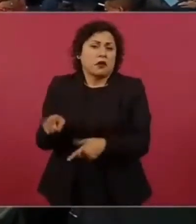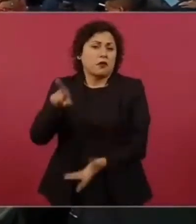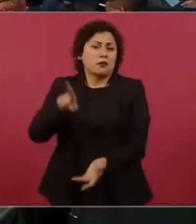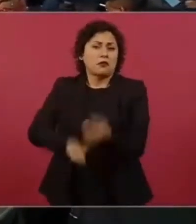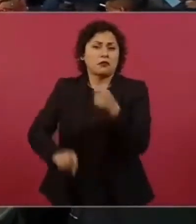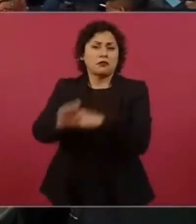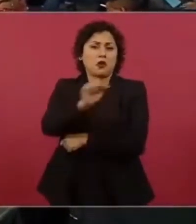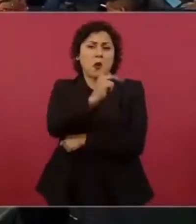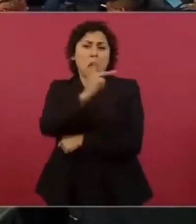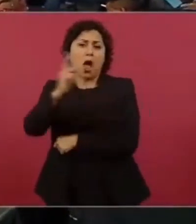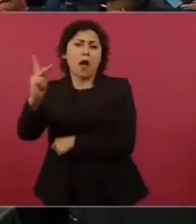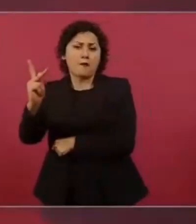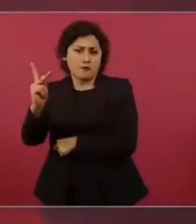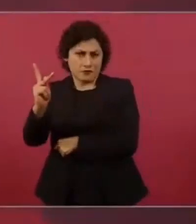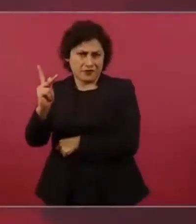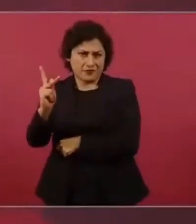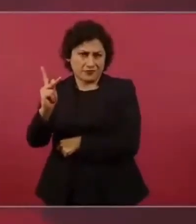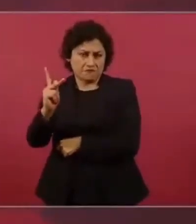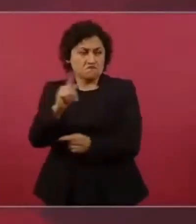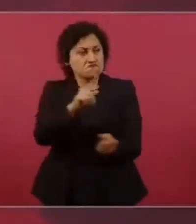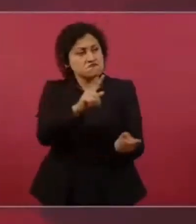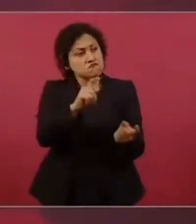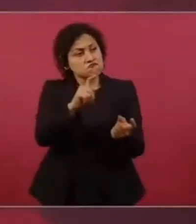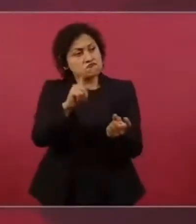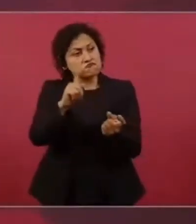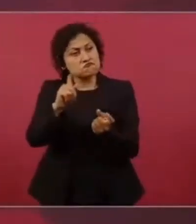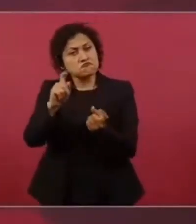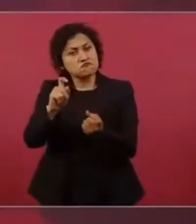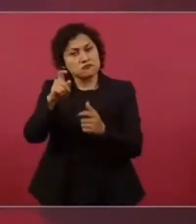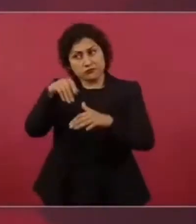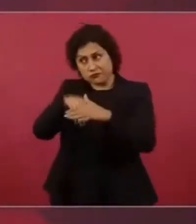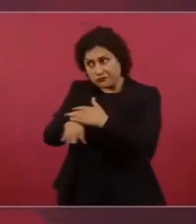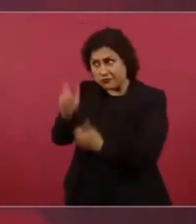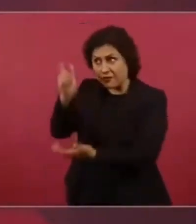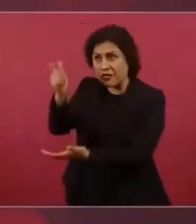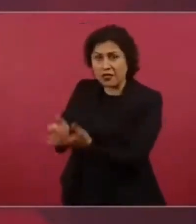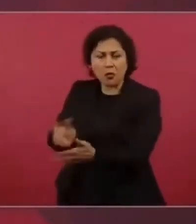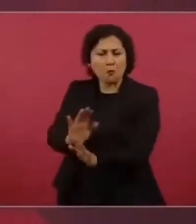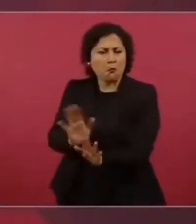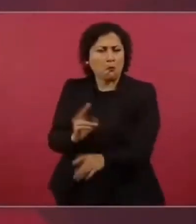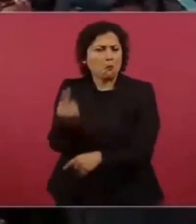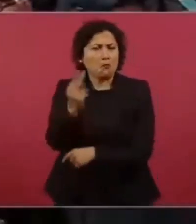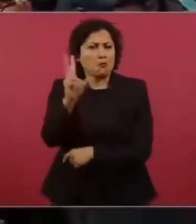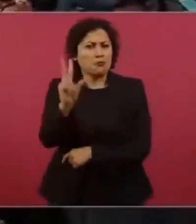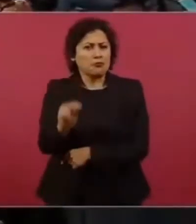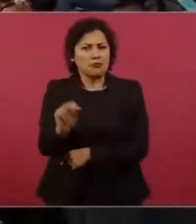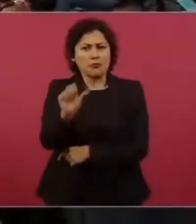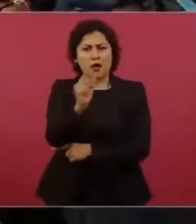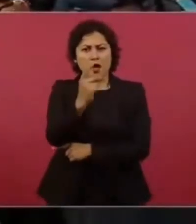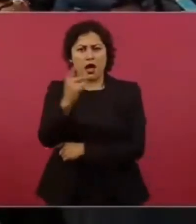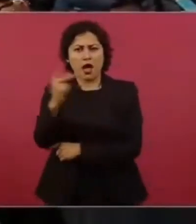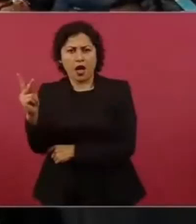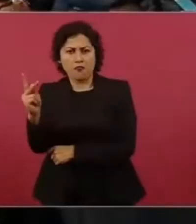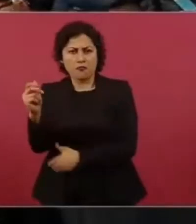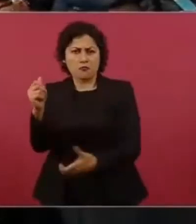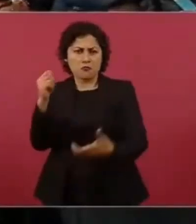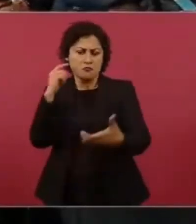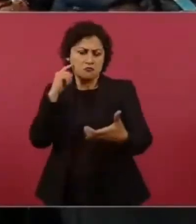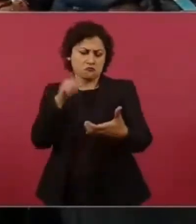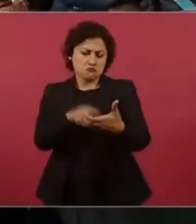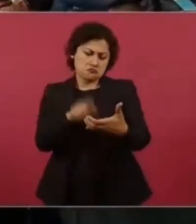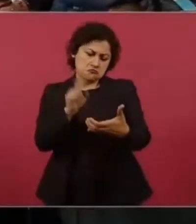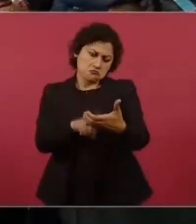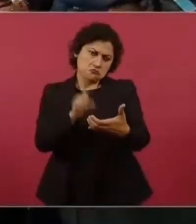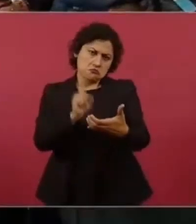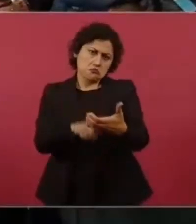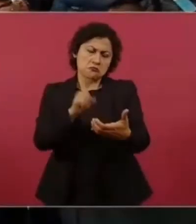Entonces, si no se pueden tener las